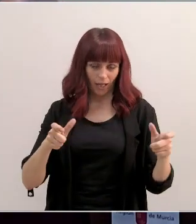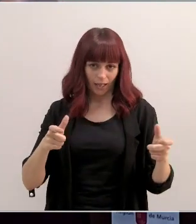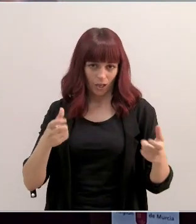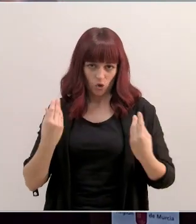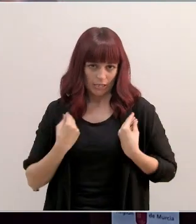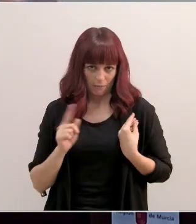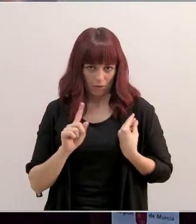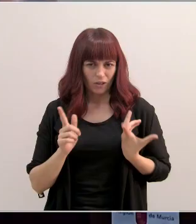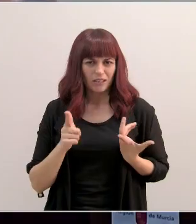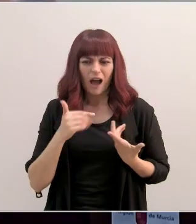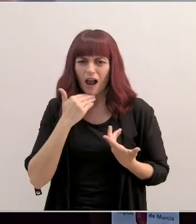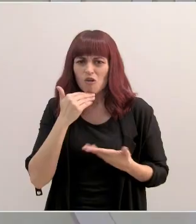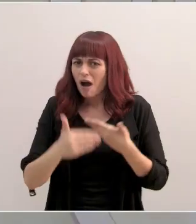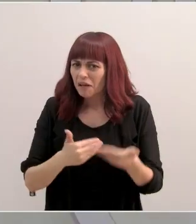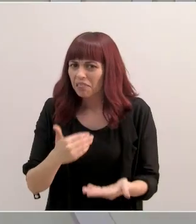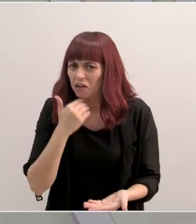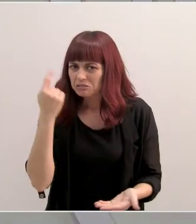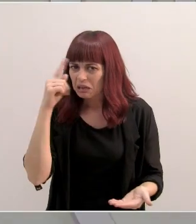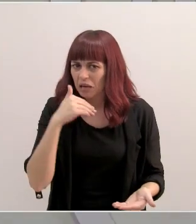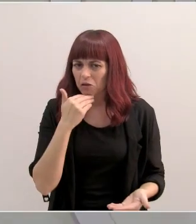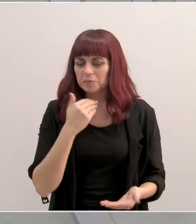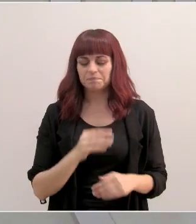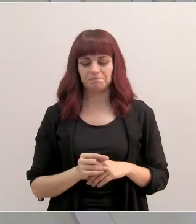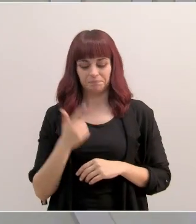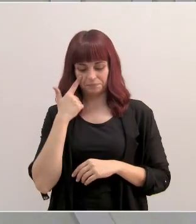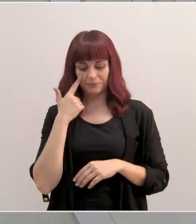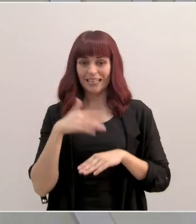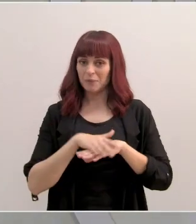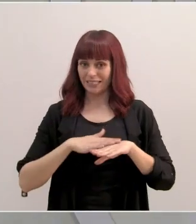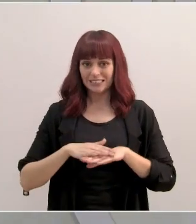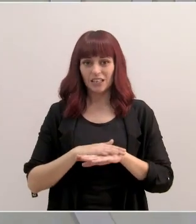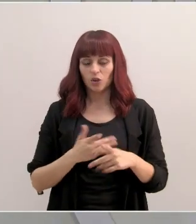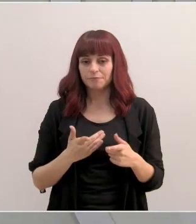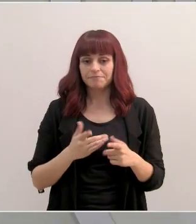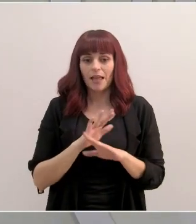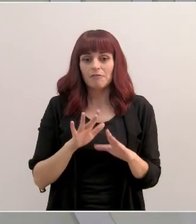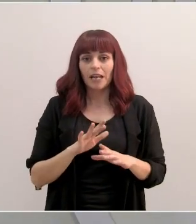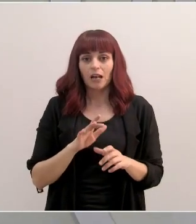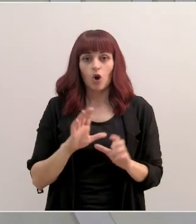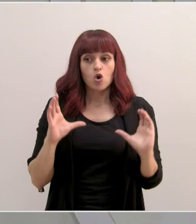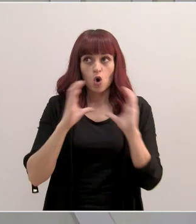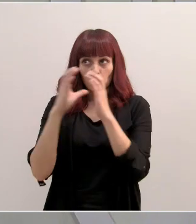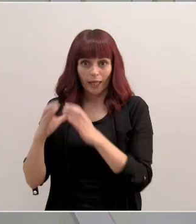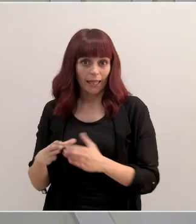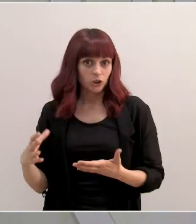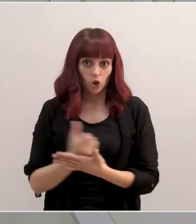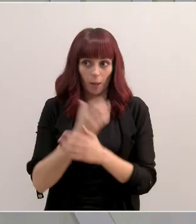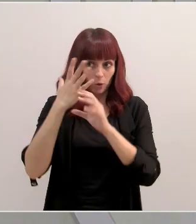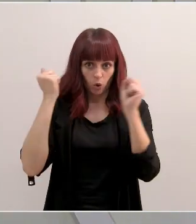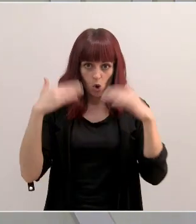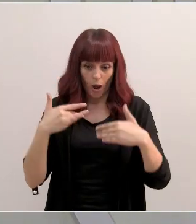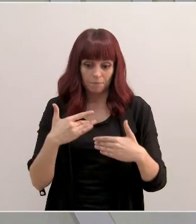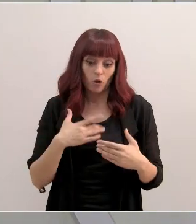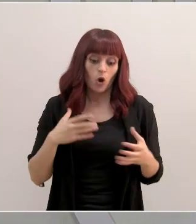¿Hay algún avance en este sentido? Así es. Bueno, es que el Ministerio, al final, no tiene establecido un protocolo para todas las comunidades y cada comunidad